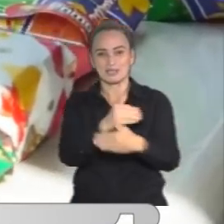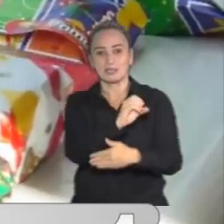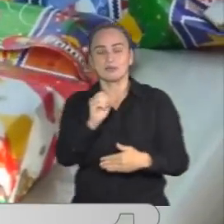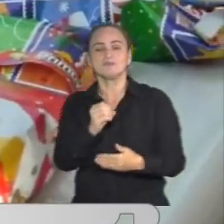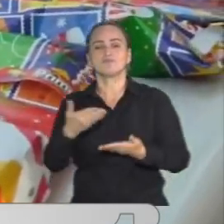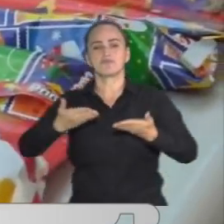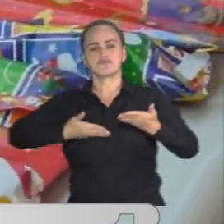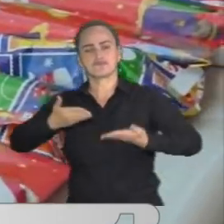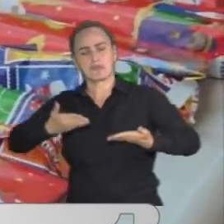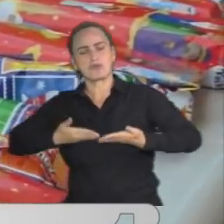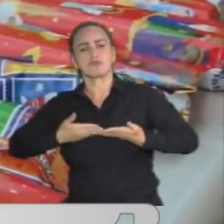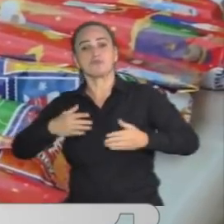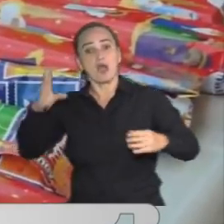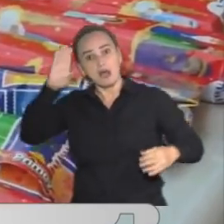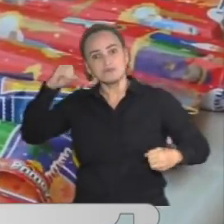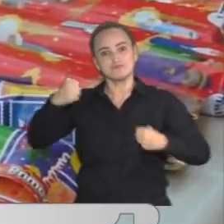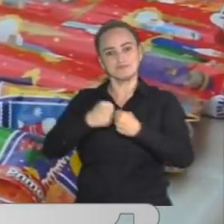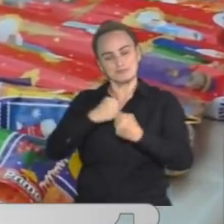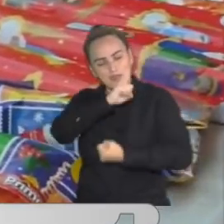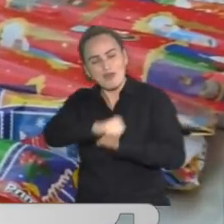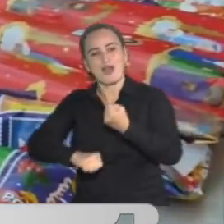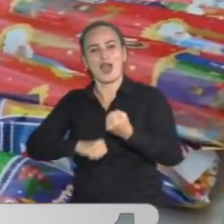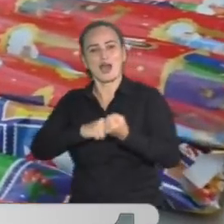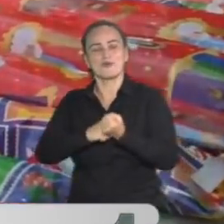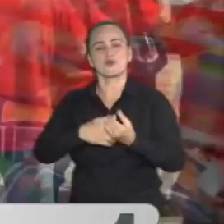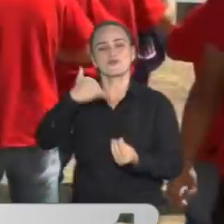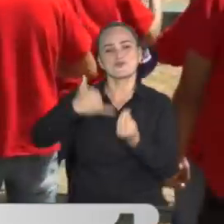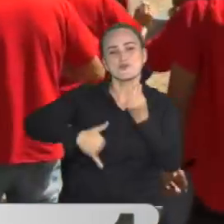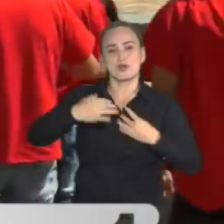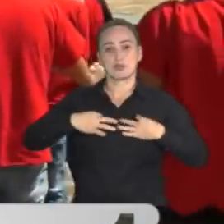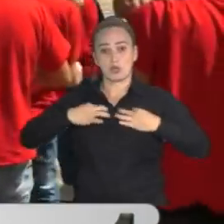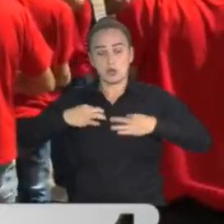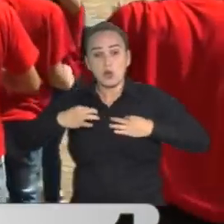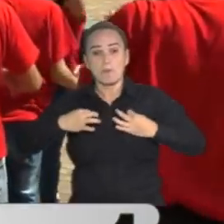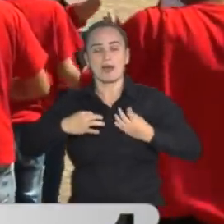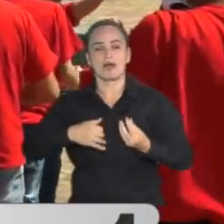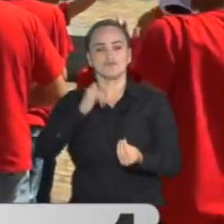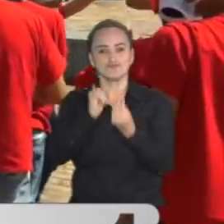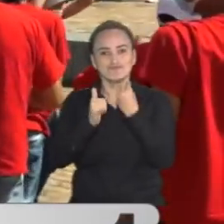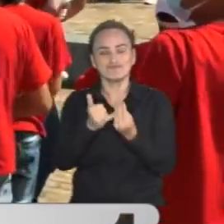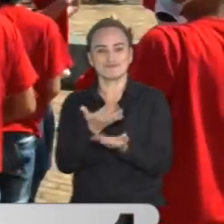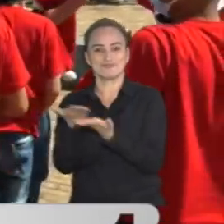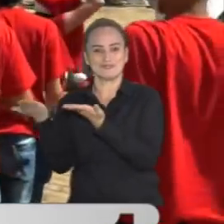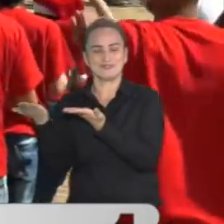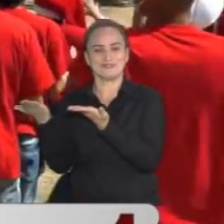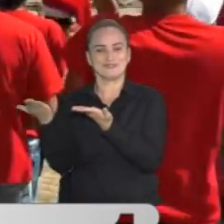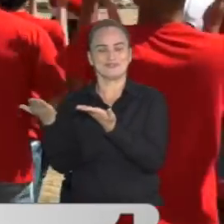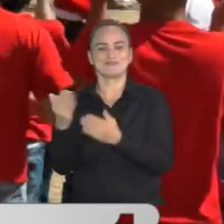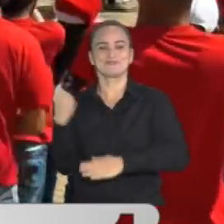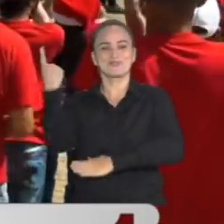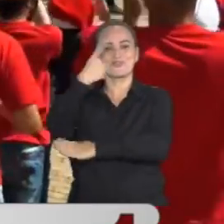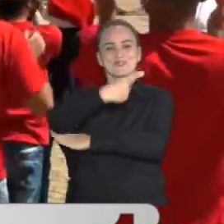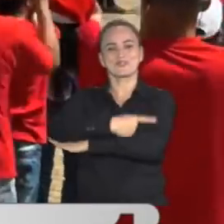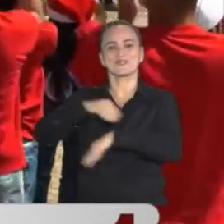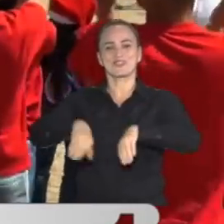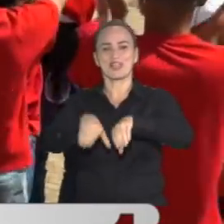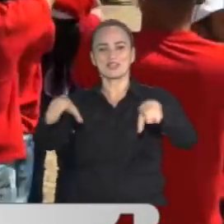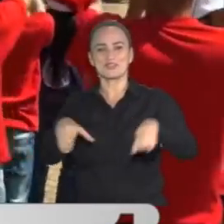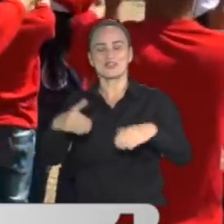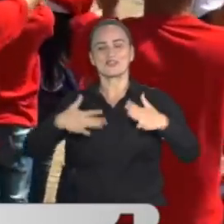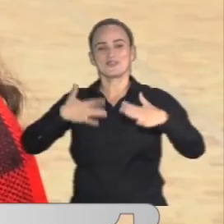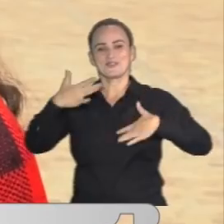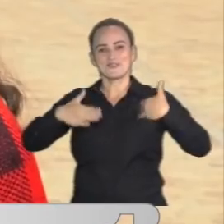Comerciantes de la capital se unieron a esta labor con juguetes, ropa y refrigerio. Así la pasaron los niños durante la jornada.